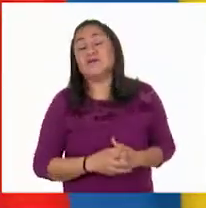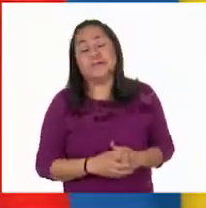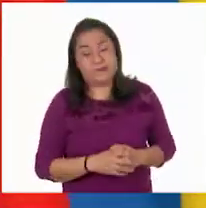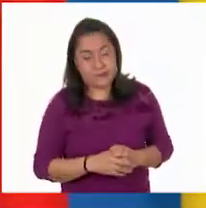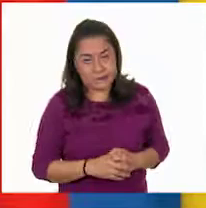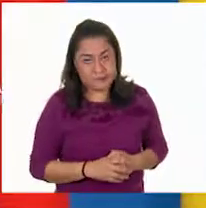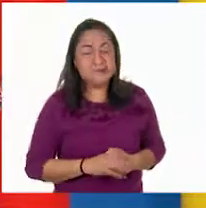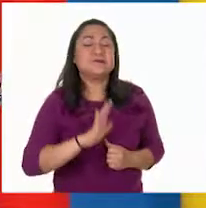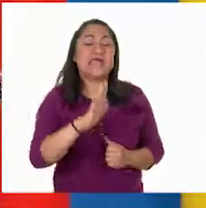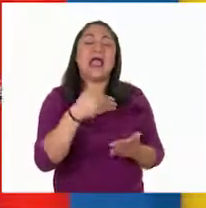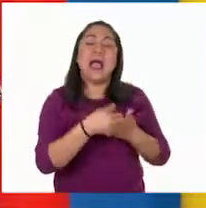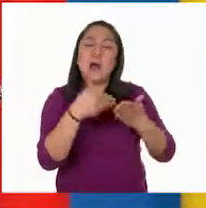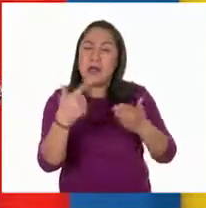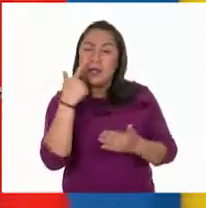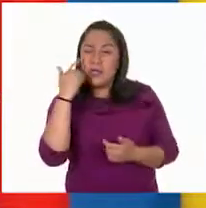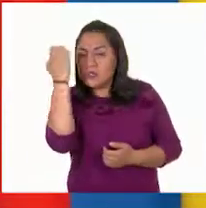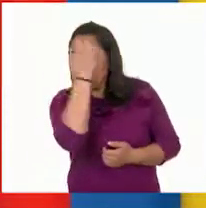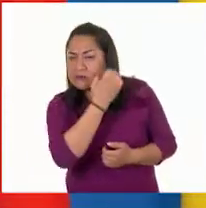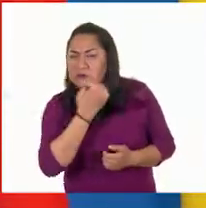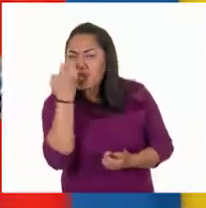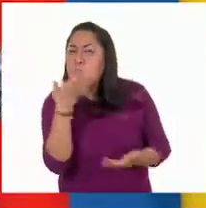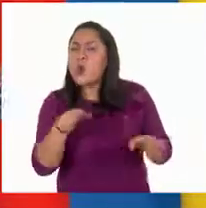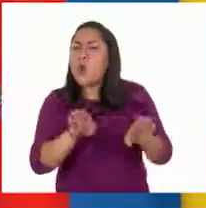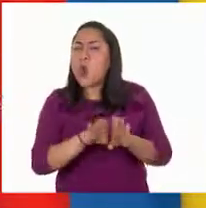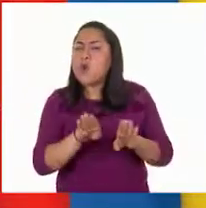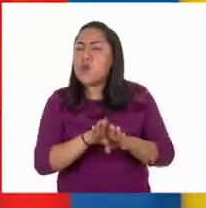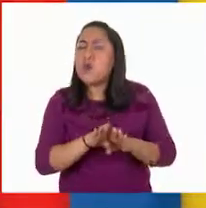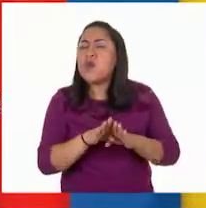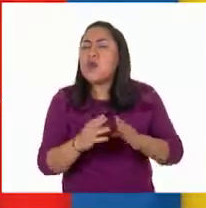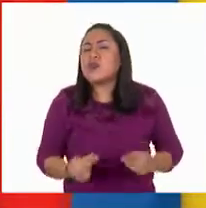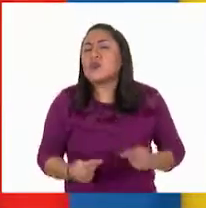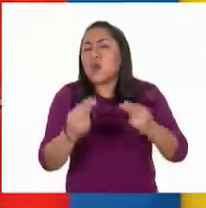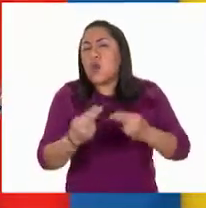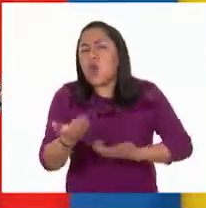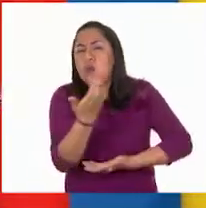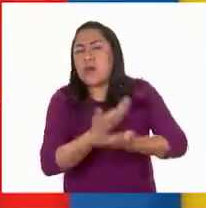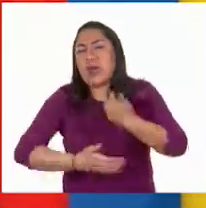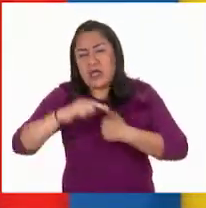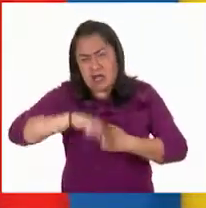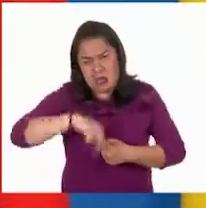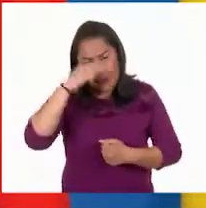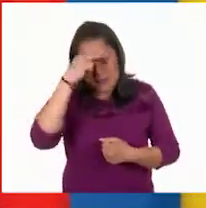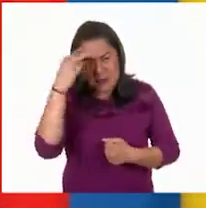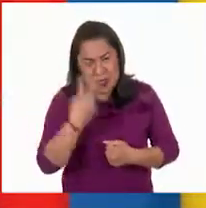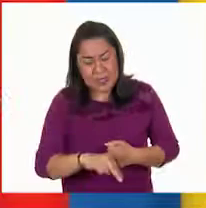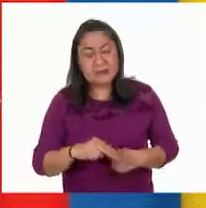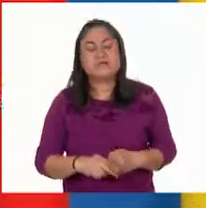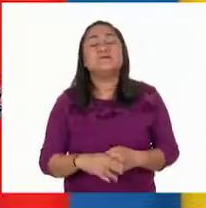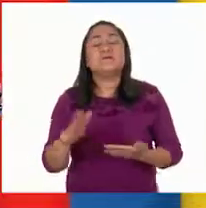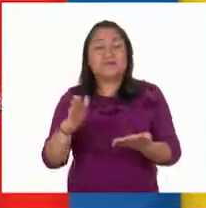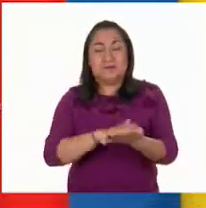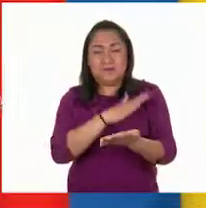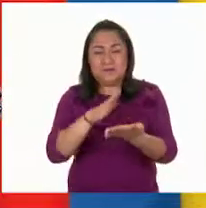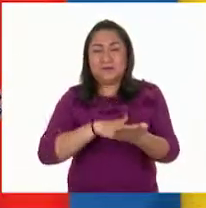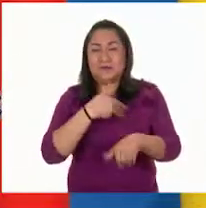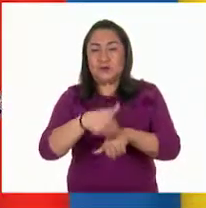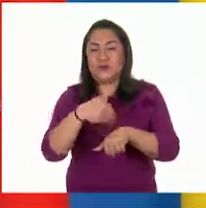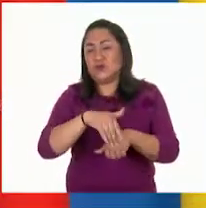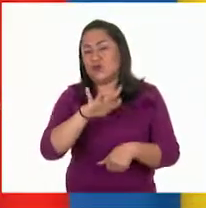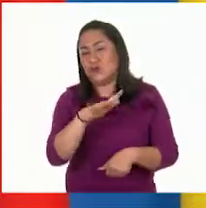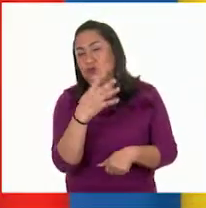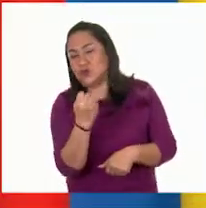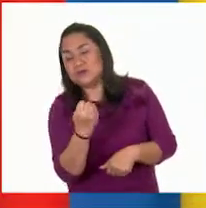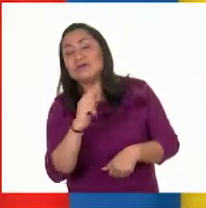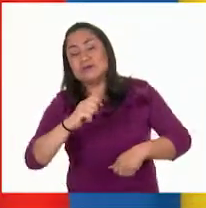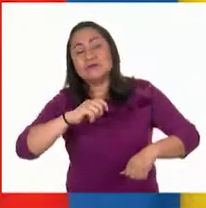Ahora analicemos cómo es la actividad comercial en nuestro país. Larisa, favor, en la página 59 del Atlas